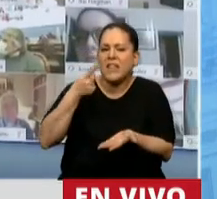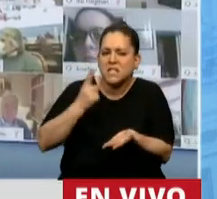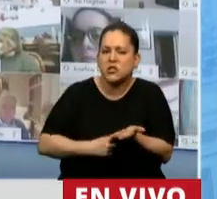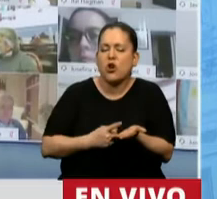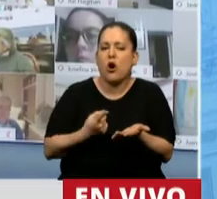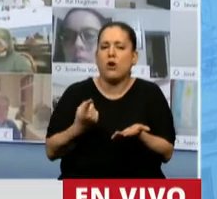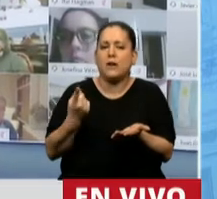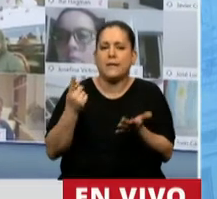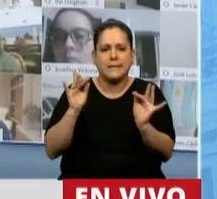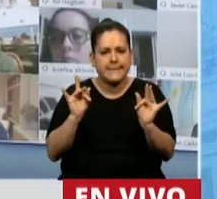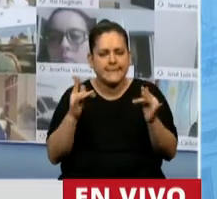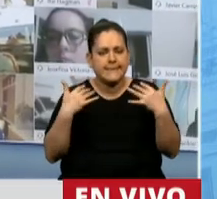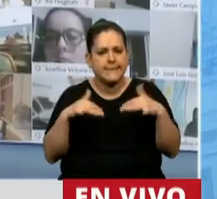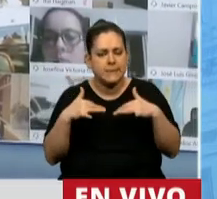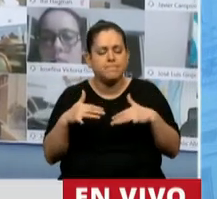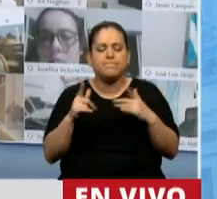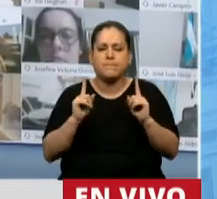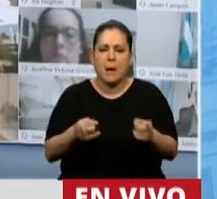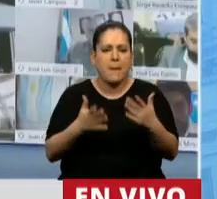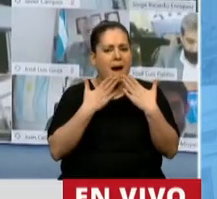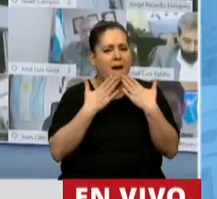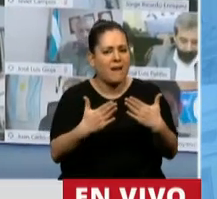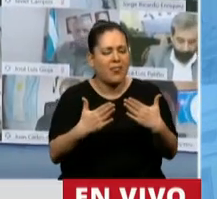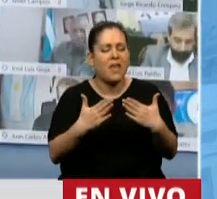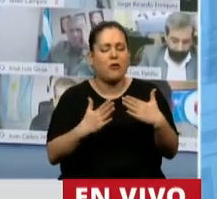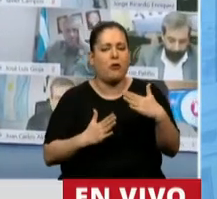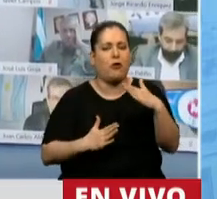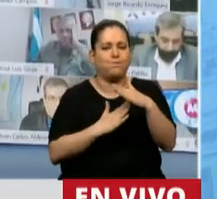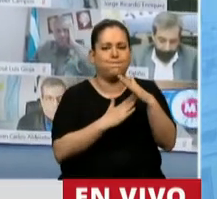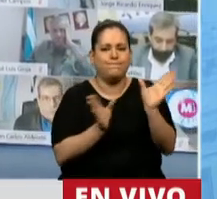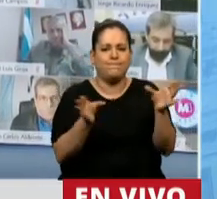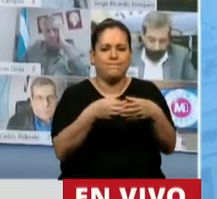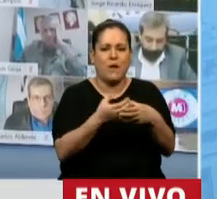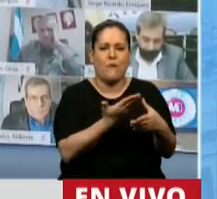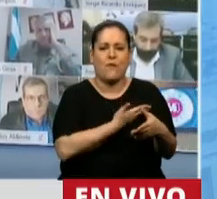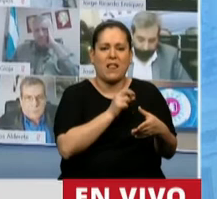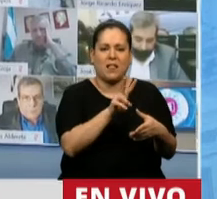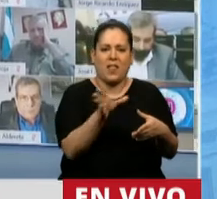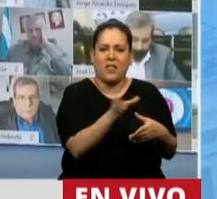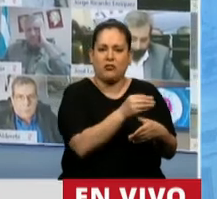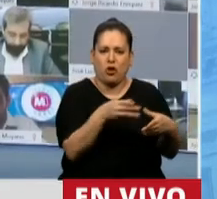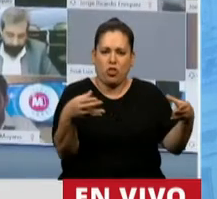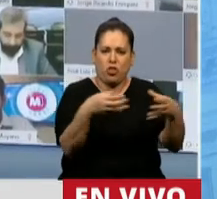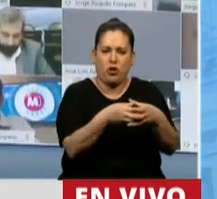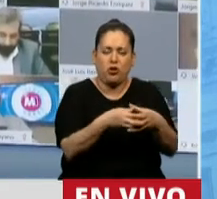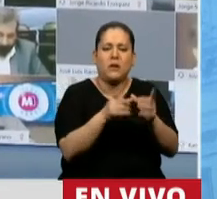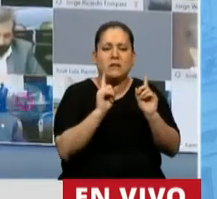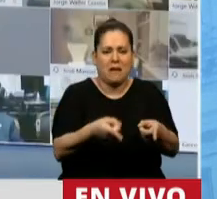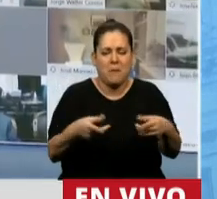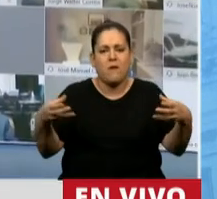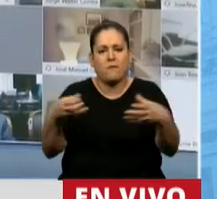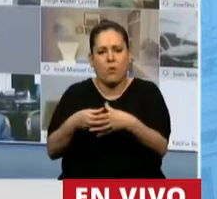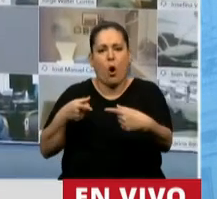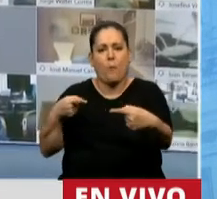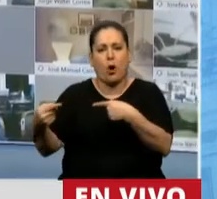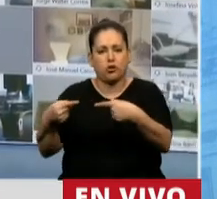toman. Agradezco también a la conducción del bloque del Frente de Todos, a la conducción de los bloques de